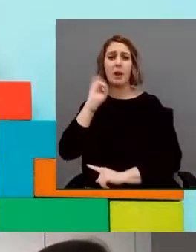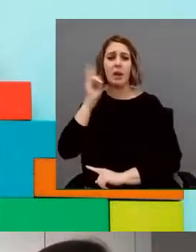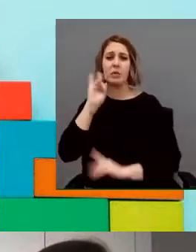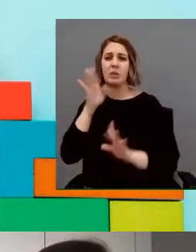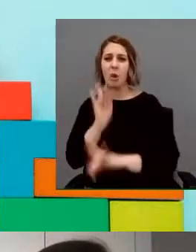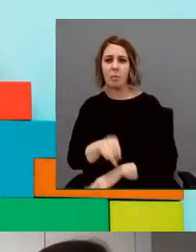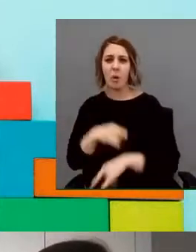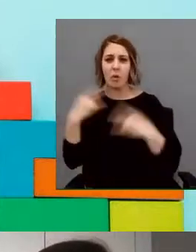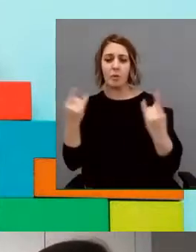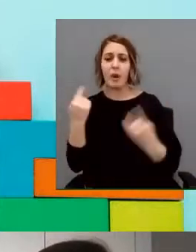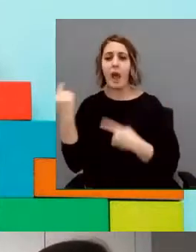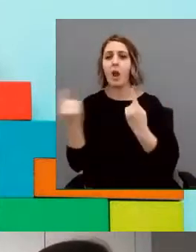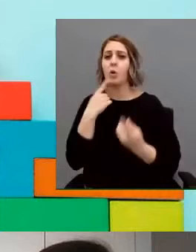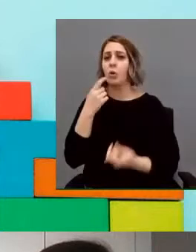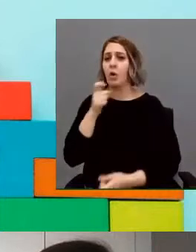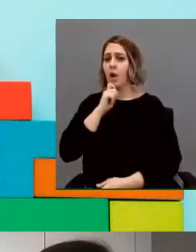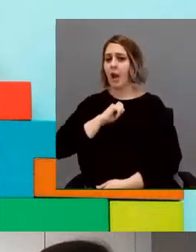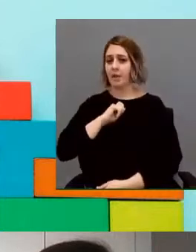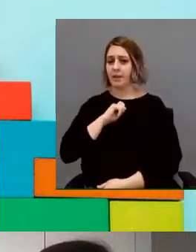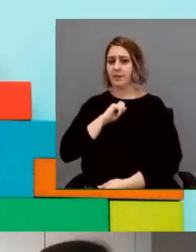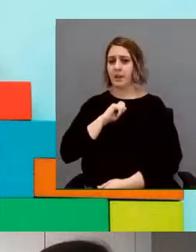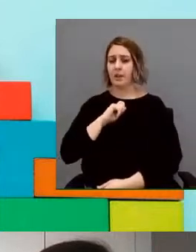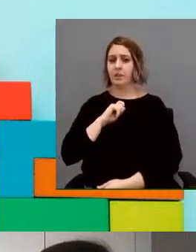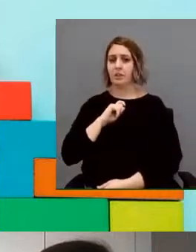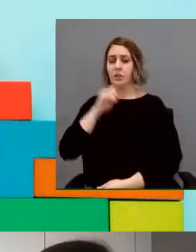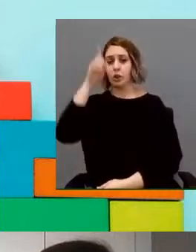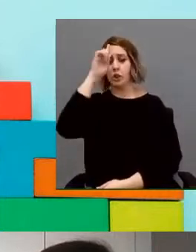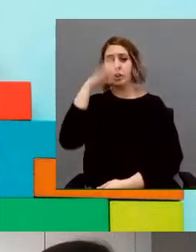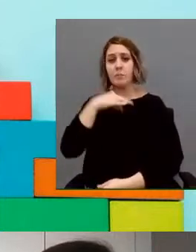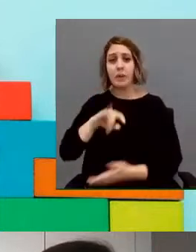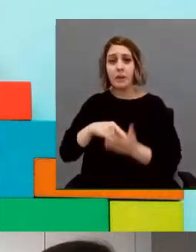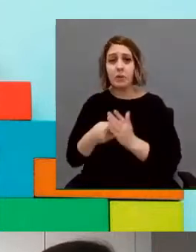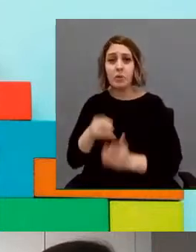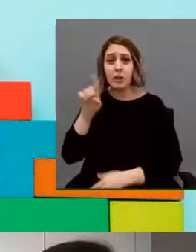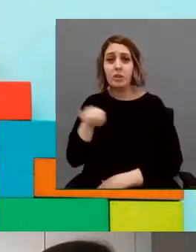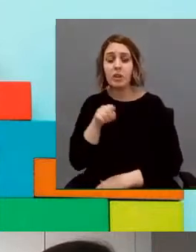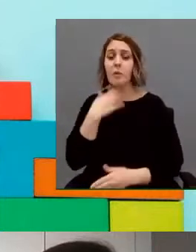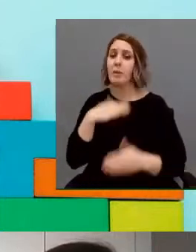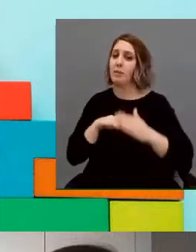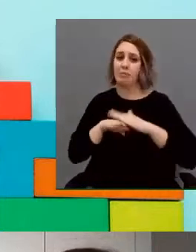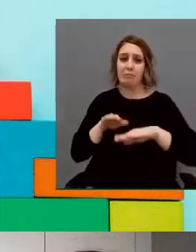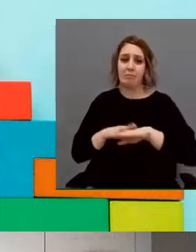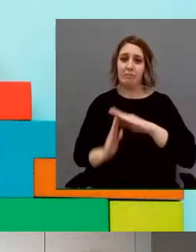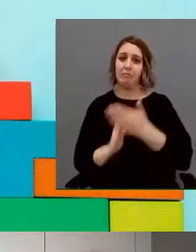doble. Me está comentando el público. No sé si lo puede solucionar. Disculpa.